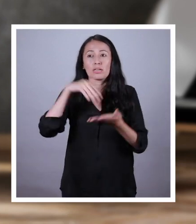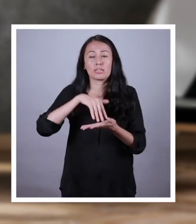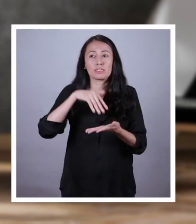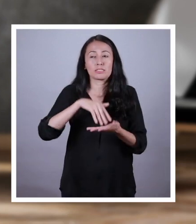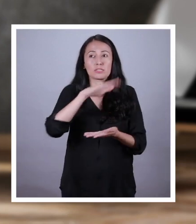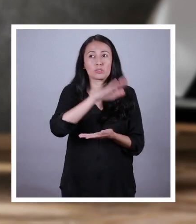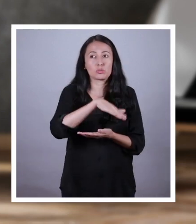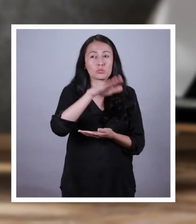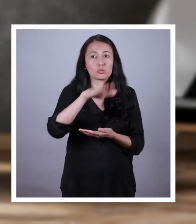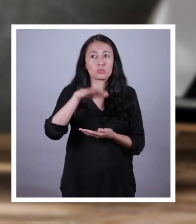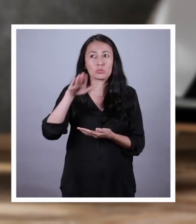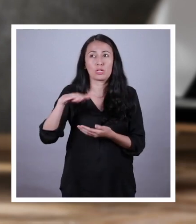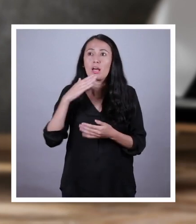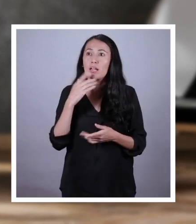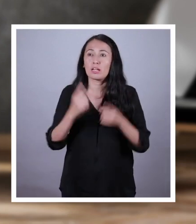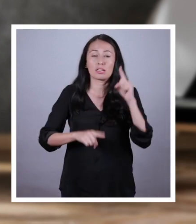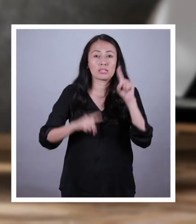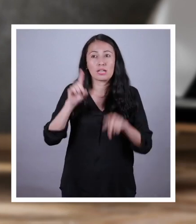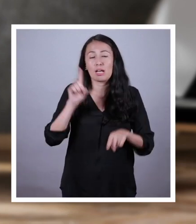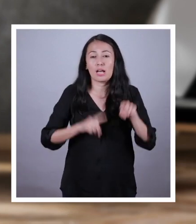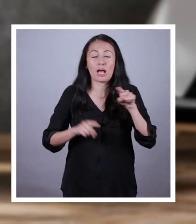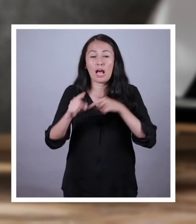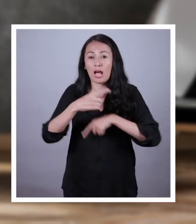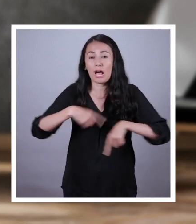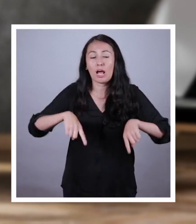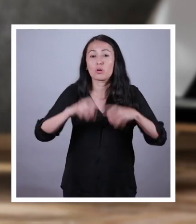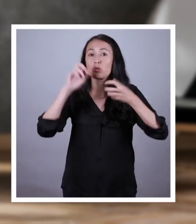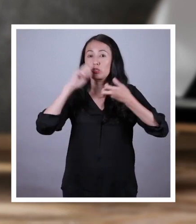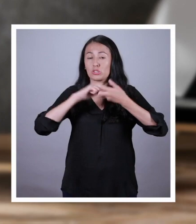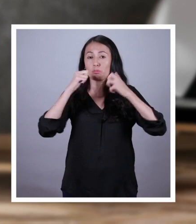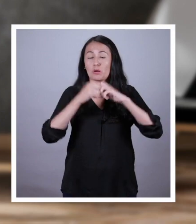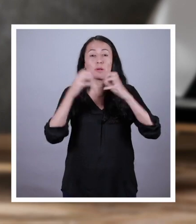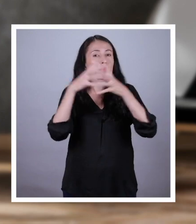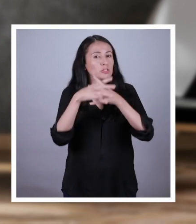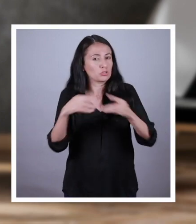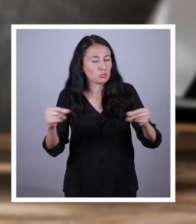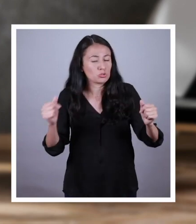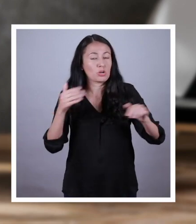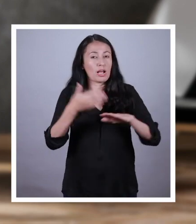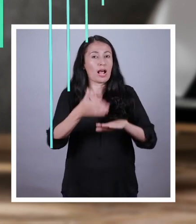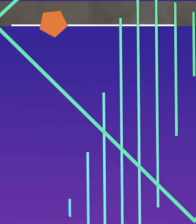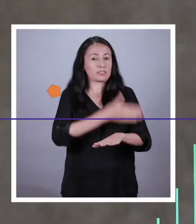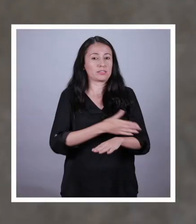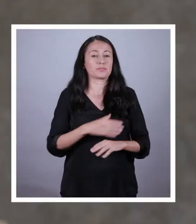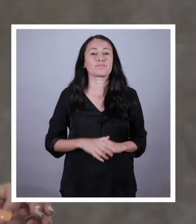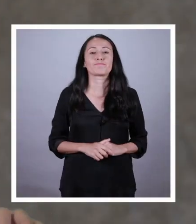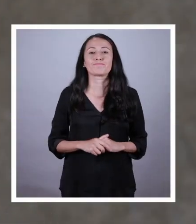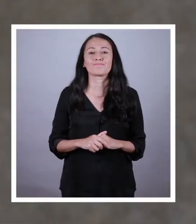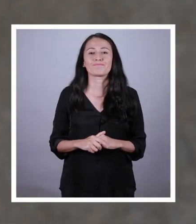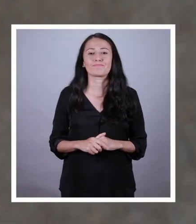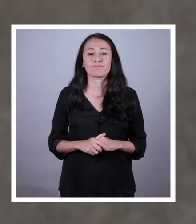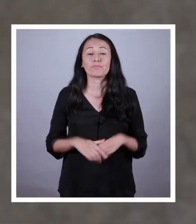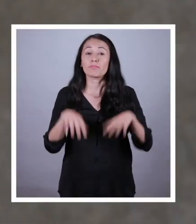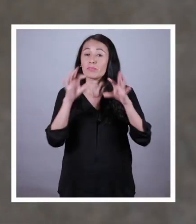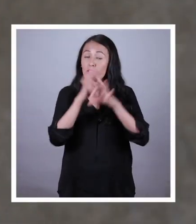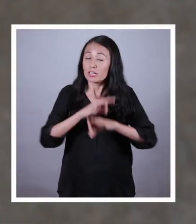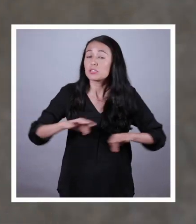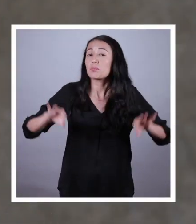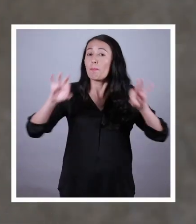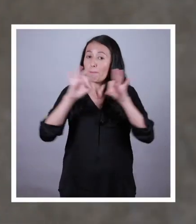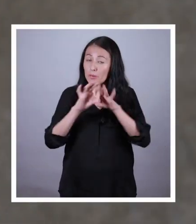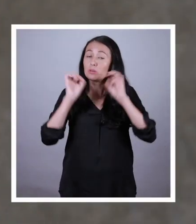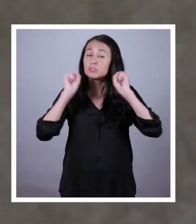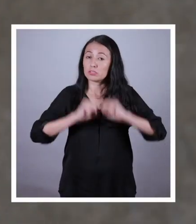Además, es una forma de poder atajar los problemas antes de que se vuelvan insostenibles Es importante que todos